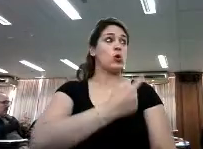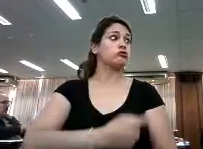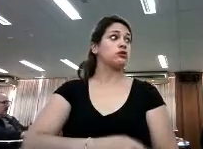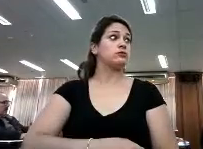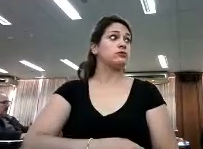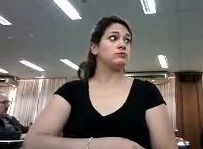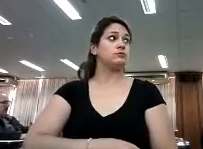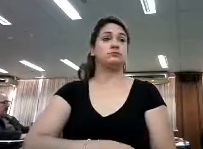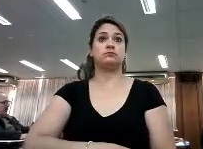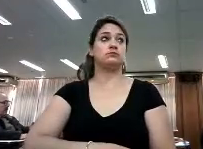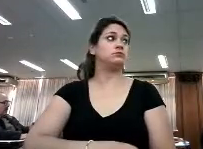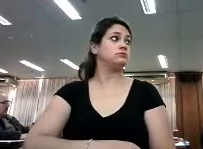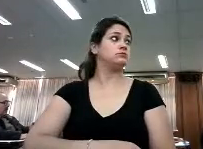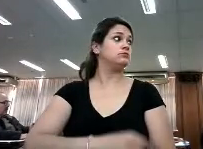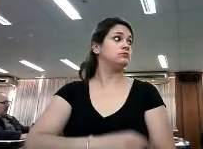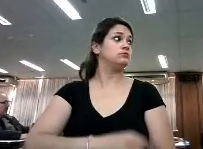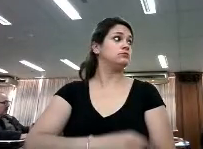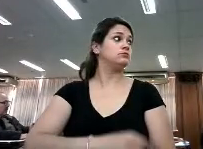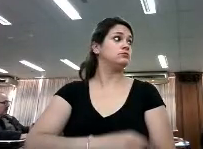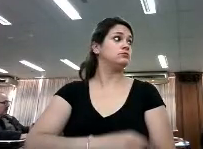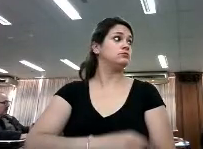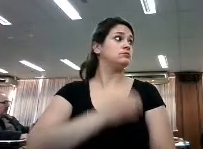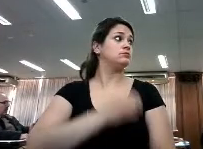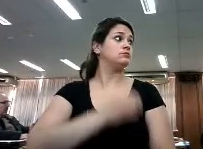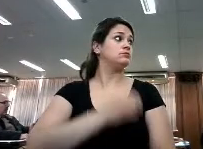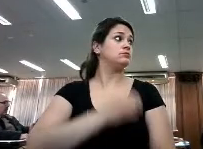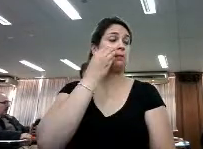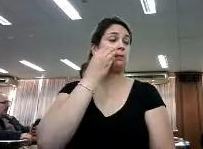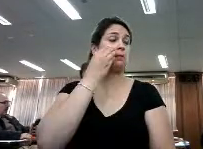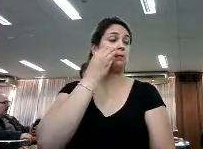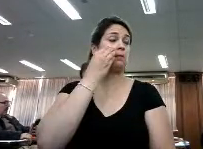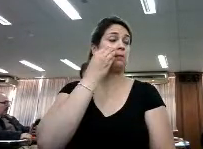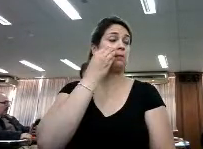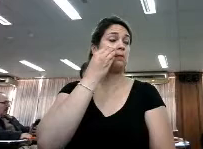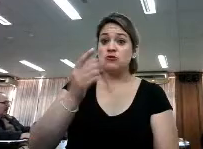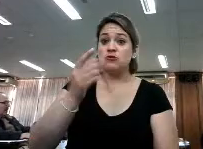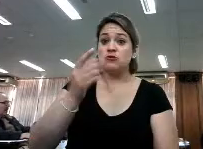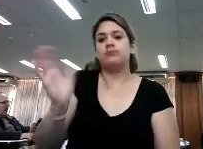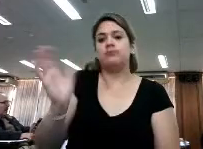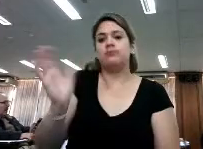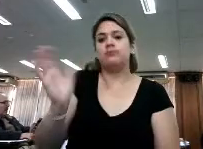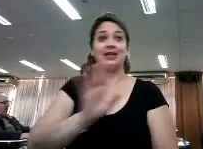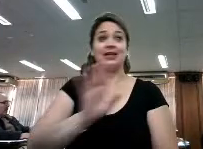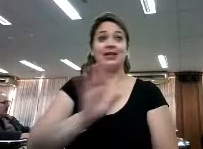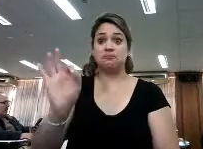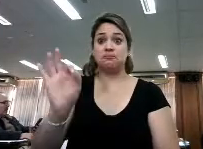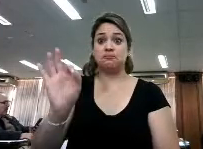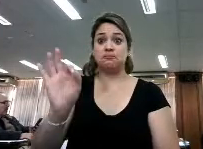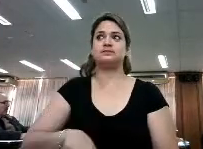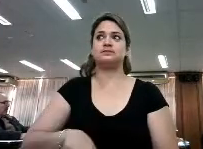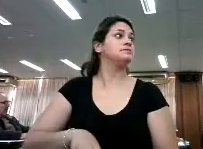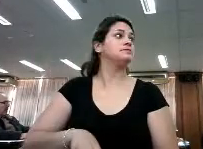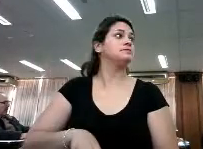Chica. ¿Alguna pregunta, no? Ah, bueno. ¿Nada? Acá, acá.